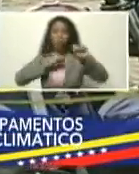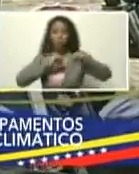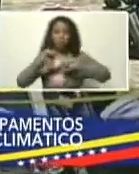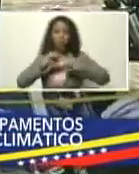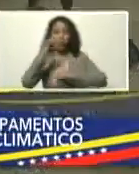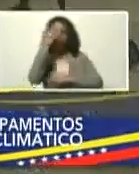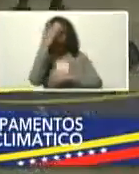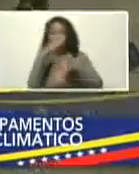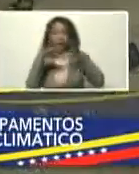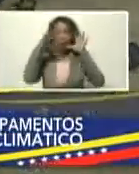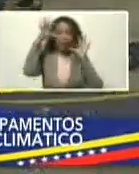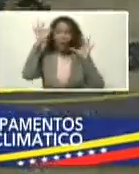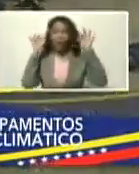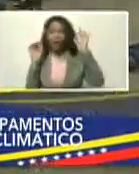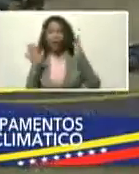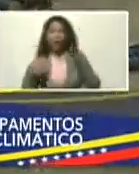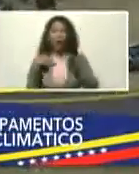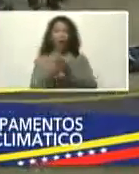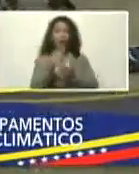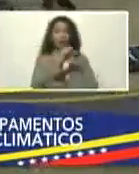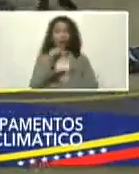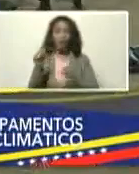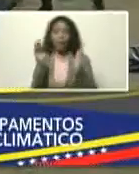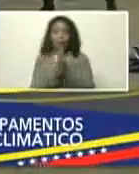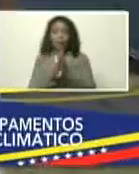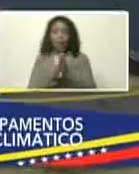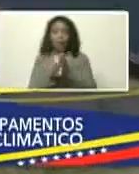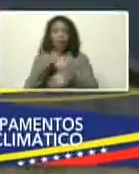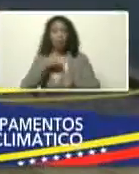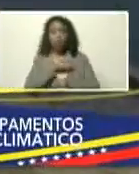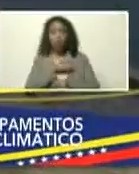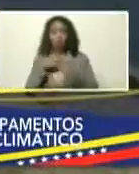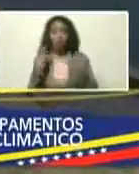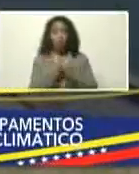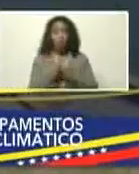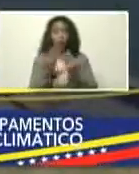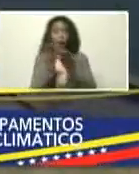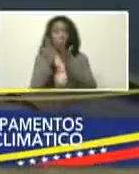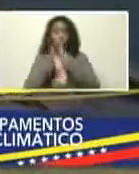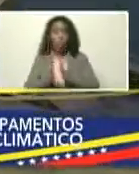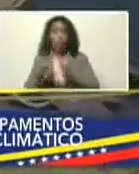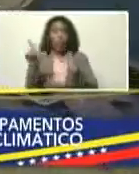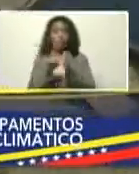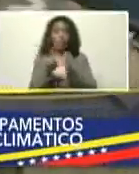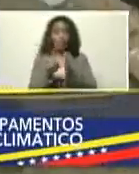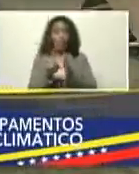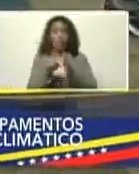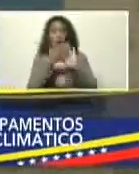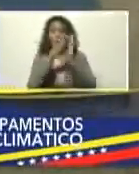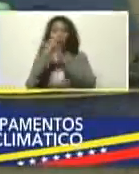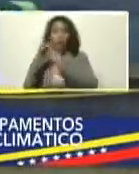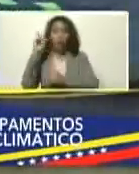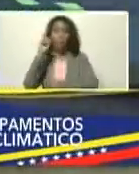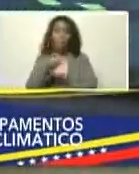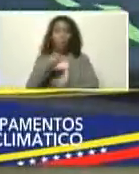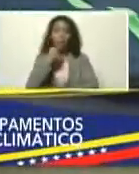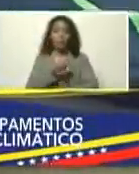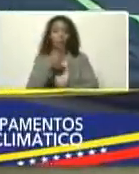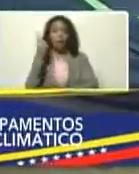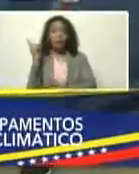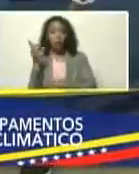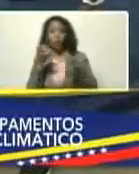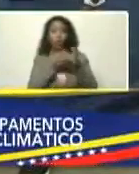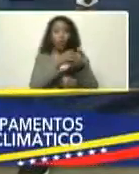carnavales, hasta semana santa, y estamos en escuelas, en liceos, y en comunidades, presidente, también destacar, que estos